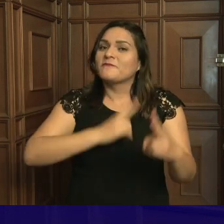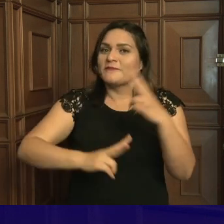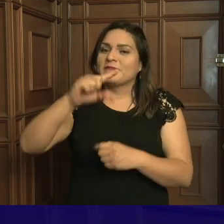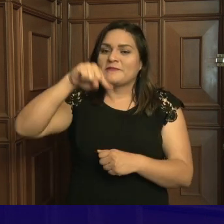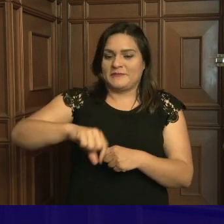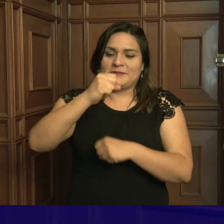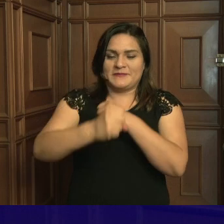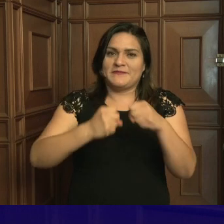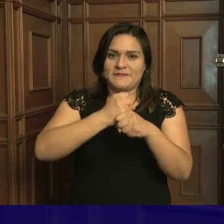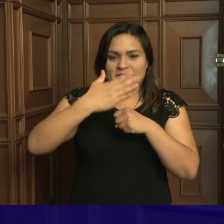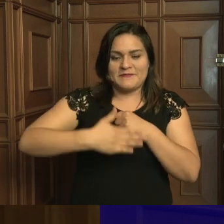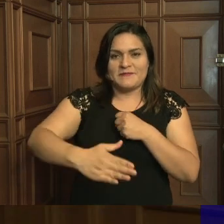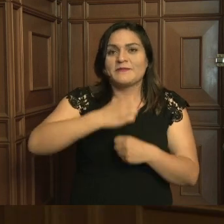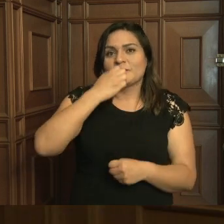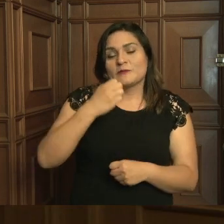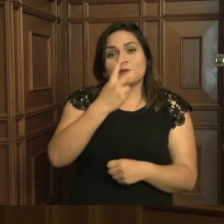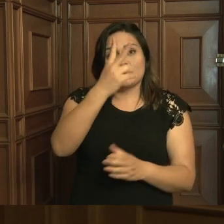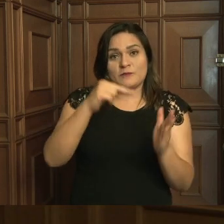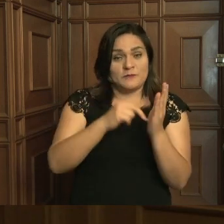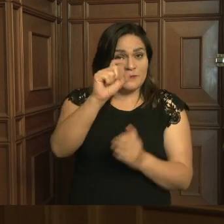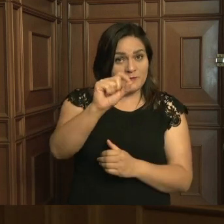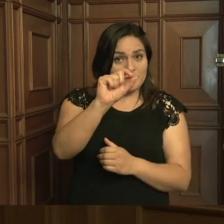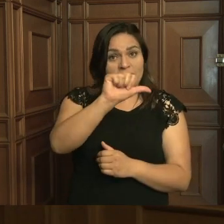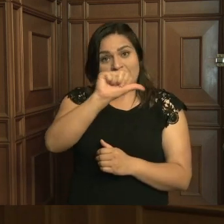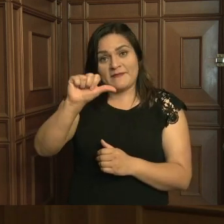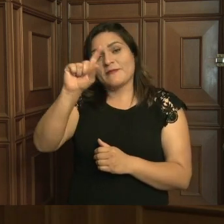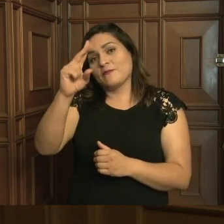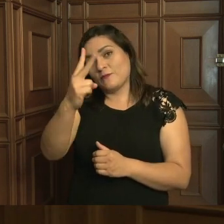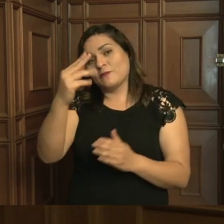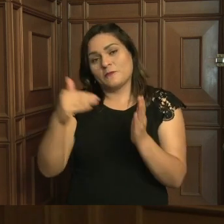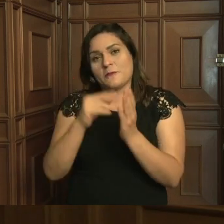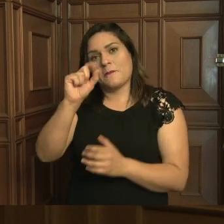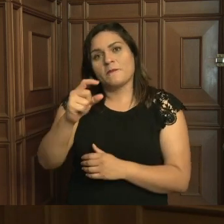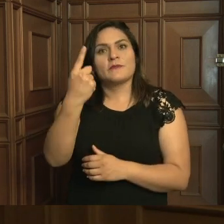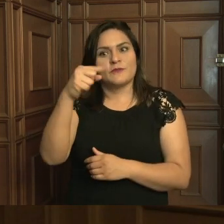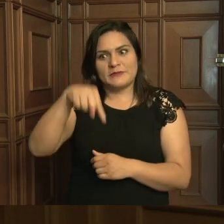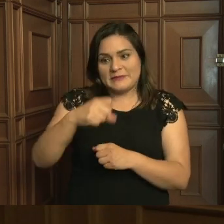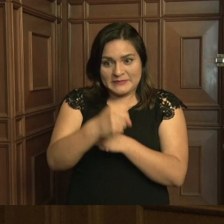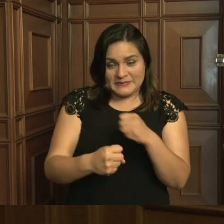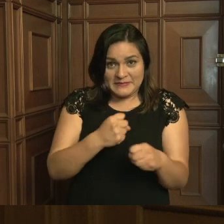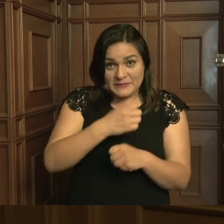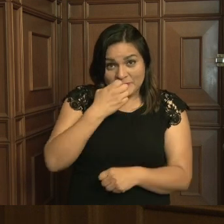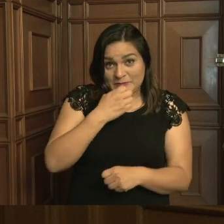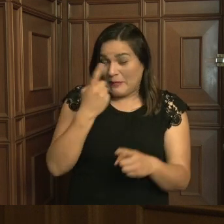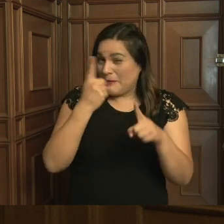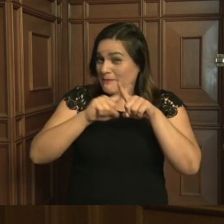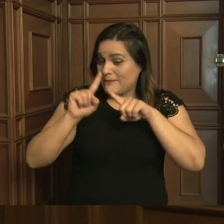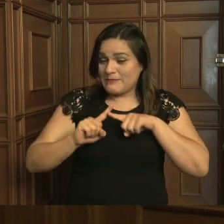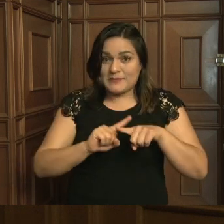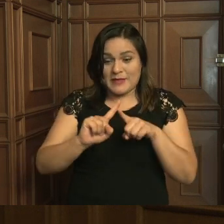bienvenidos a este ciclo escolar 2020-2021. Es un ciclo escolar sui generis